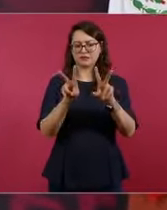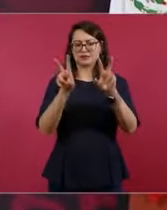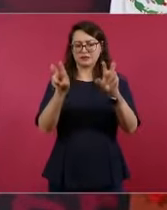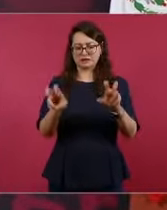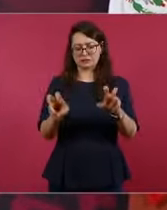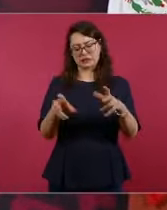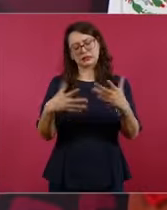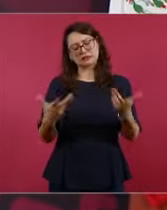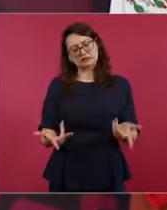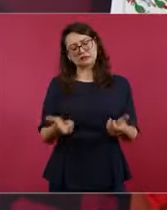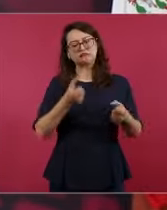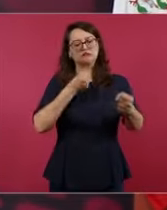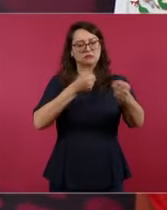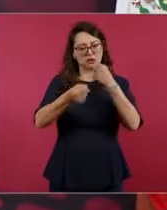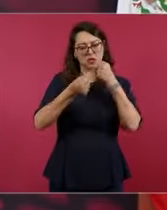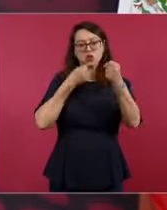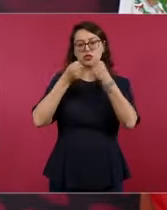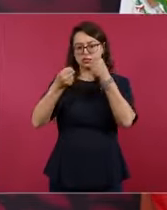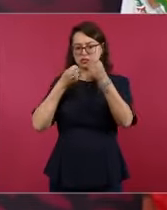periodistas,